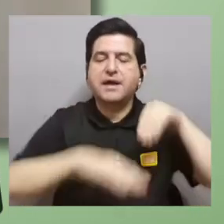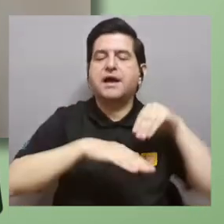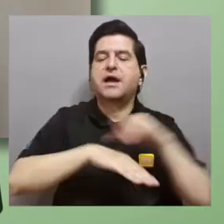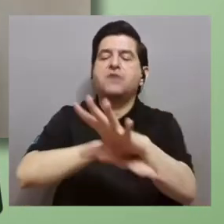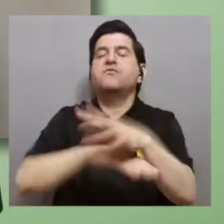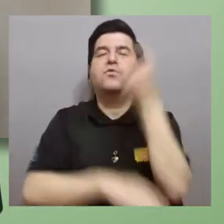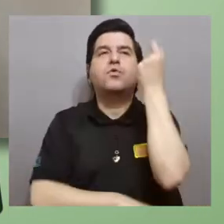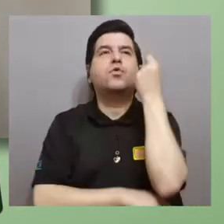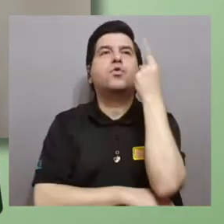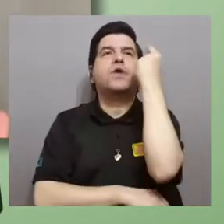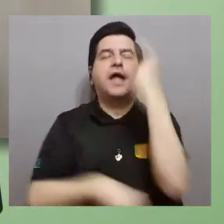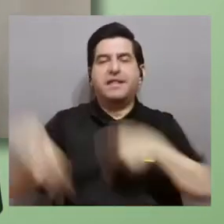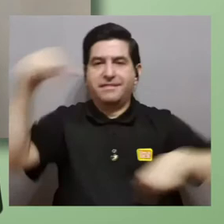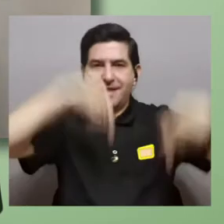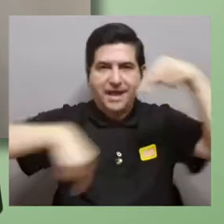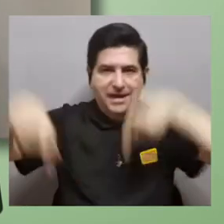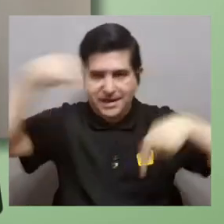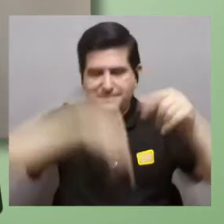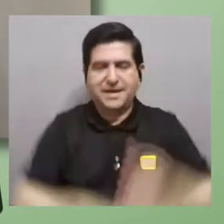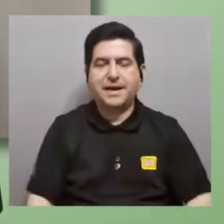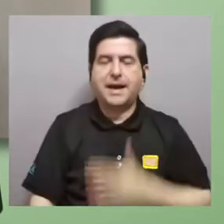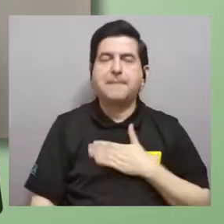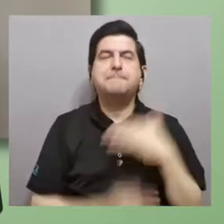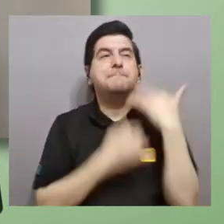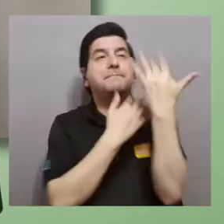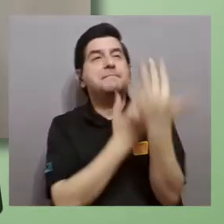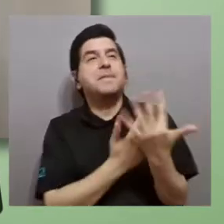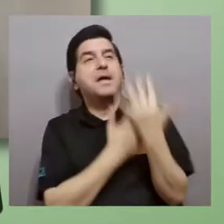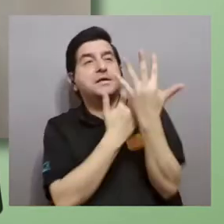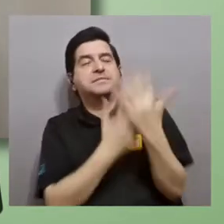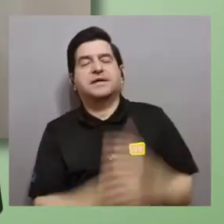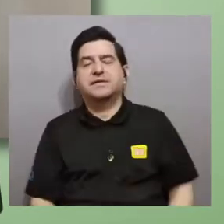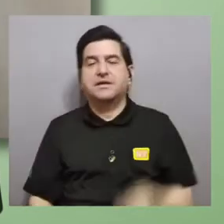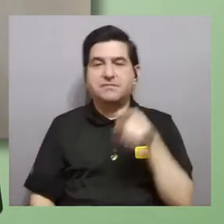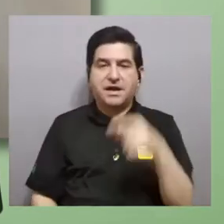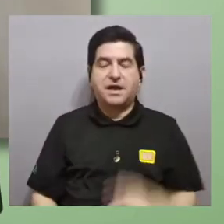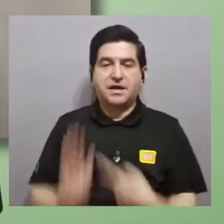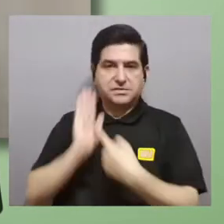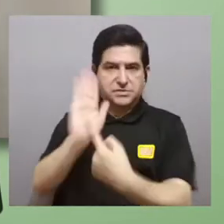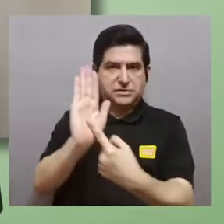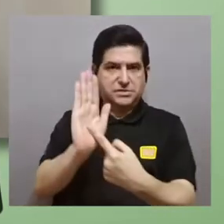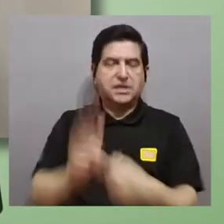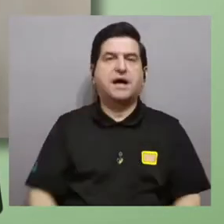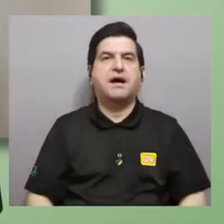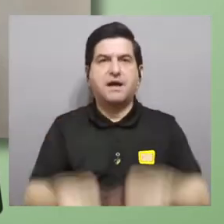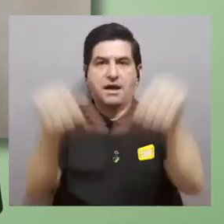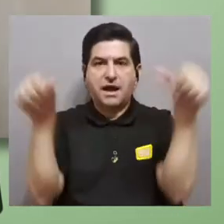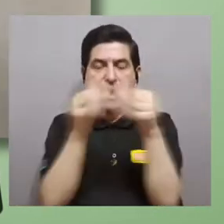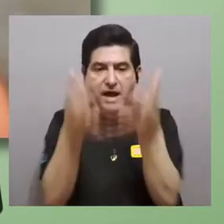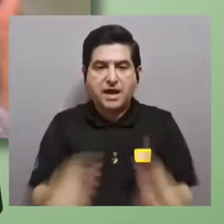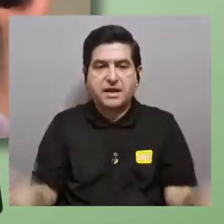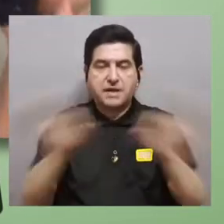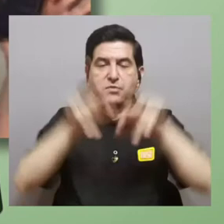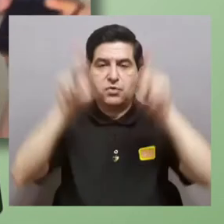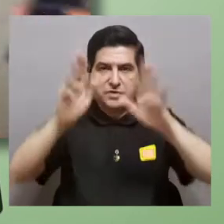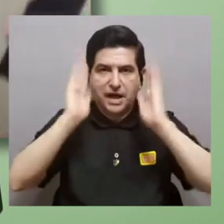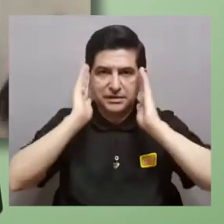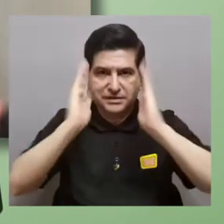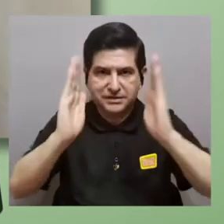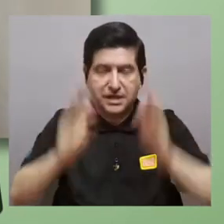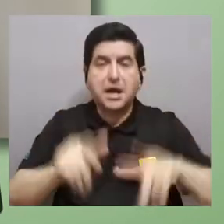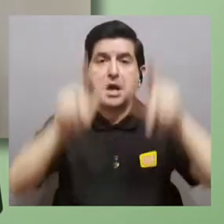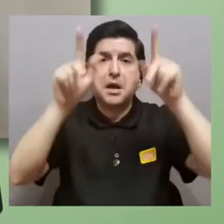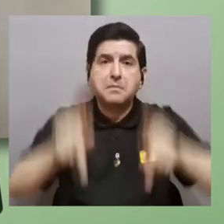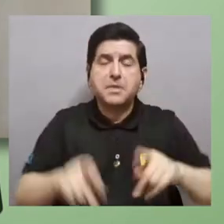simbólico y cómo influye en la comprensión de la química. Mi expectativa es que esta presentación pues cubra un ámbito